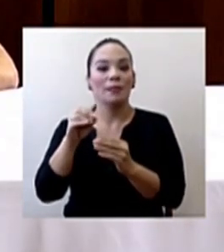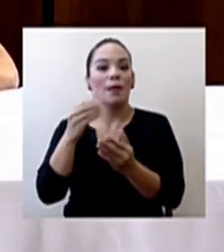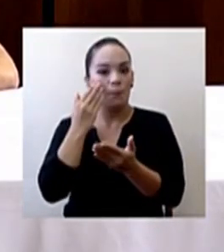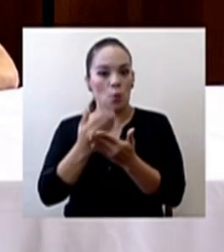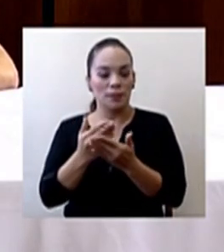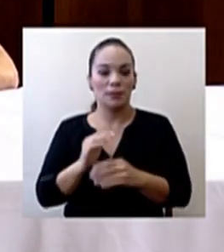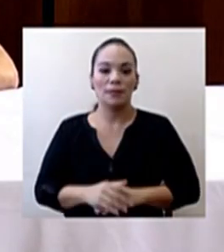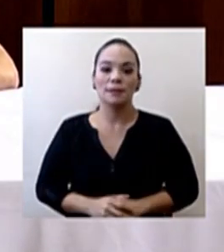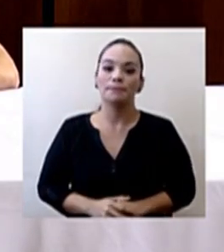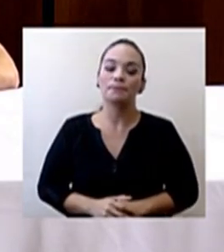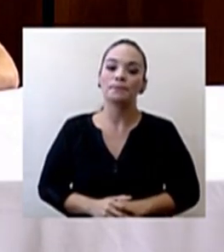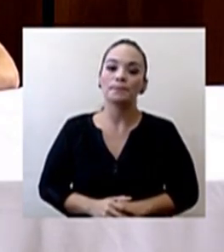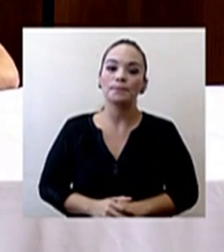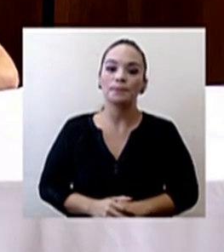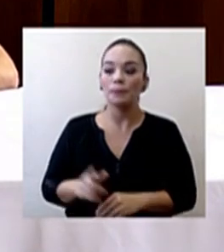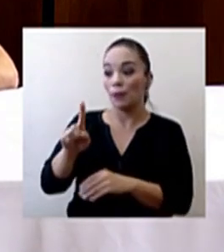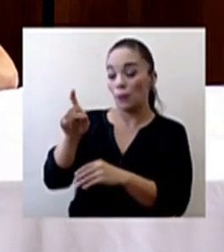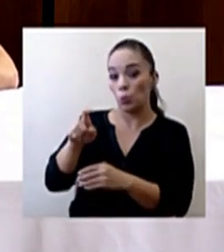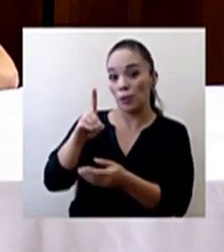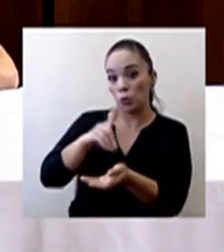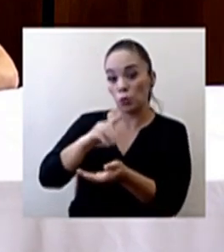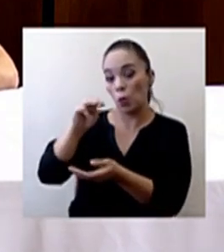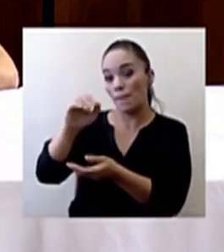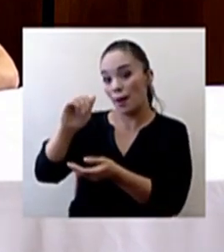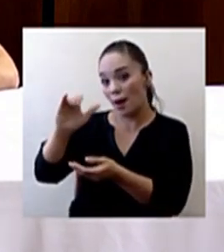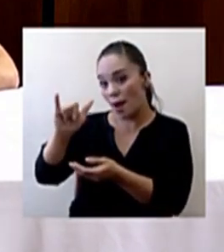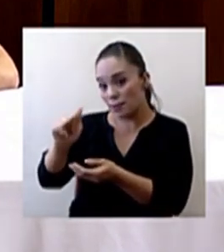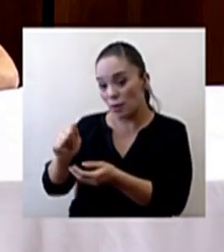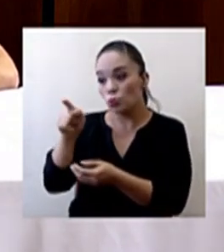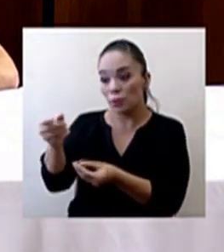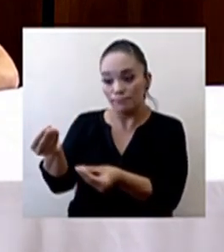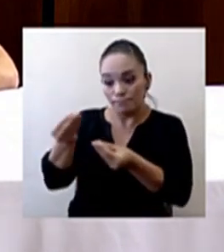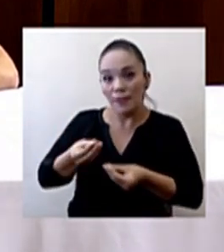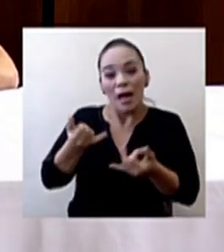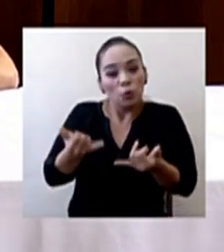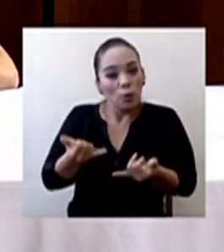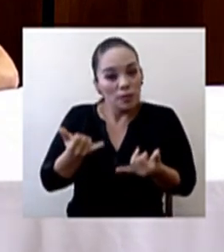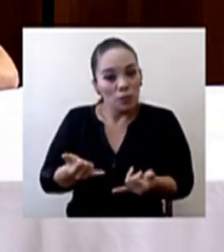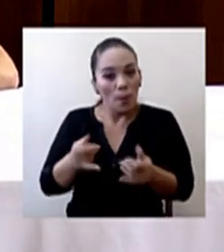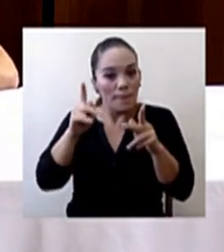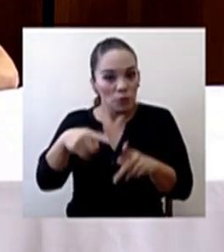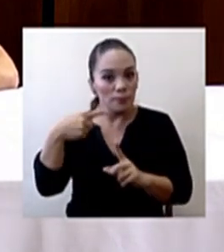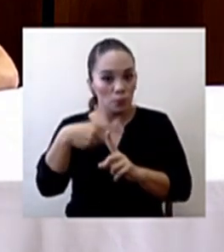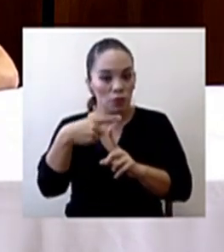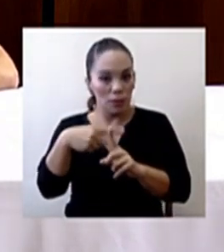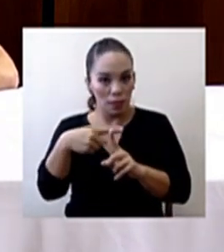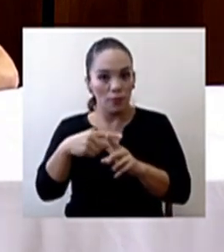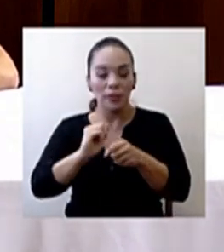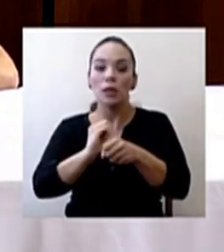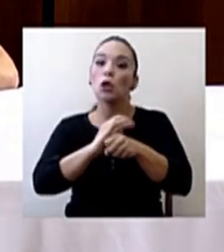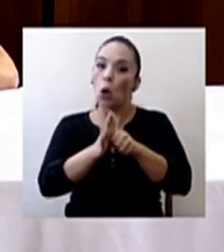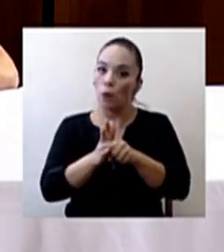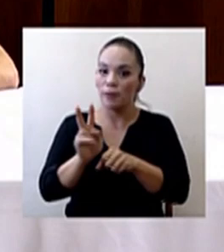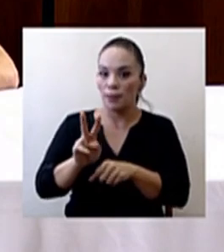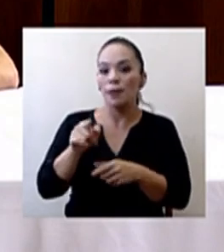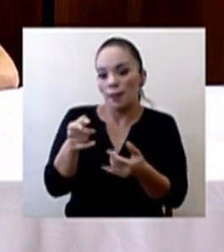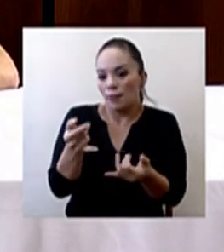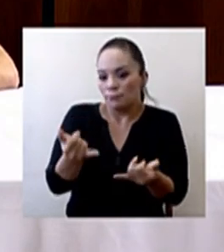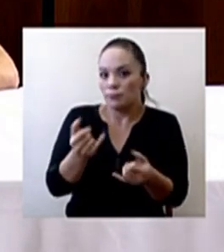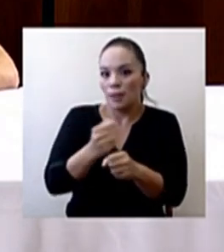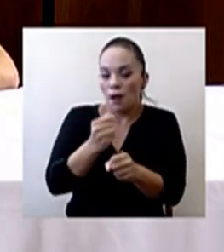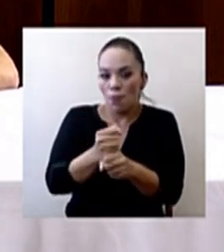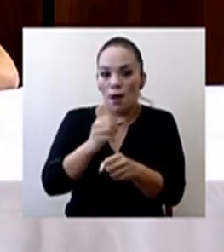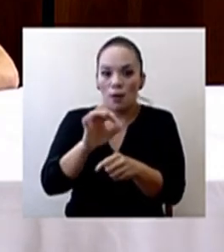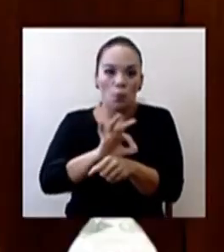Doctor Macaya, si nos puede dar una actualización de las personas positivas por COVID que laboran en la Caja Costalicense del